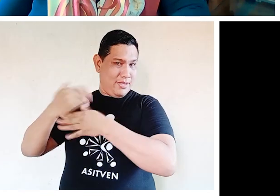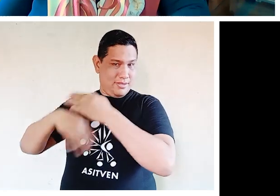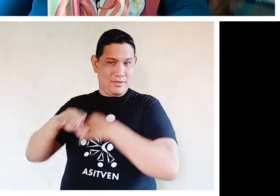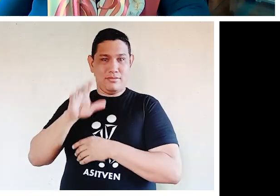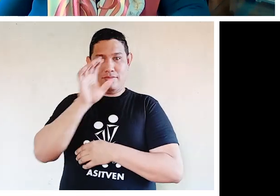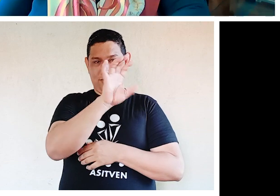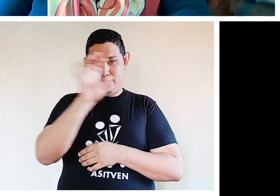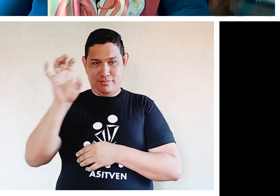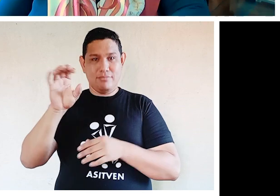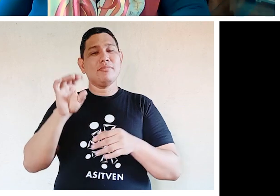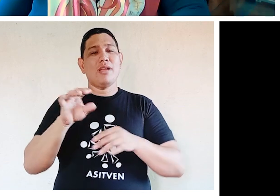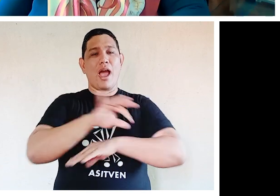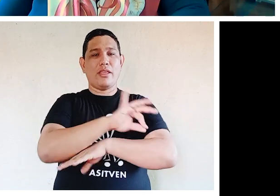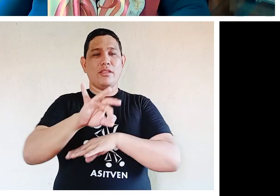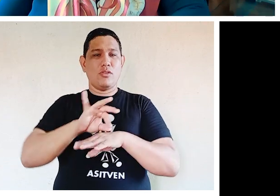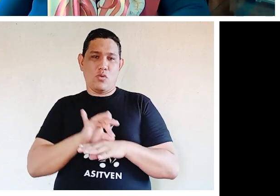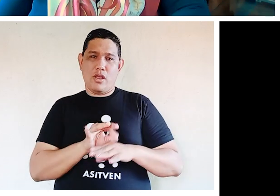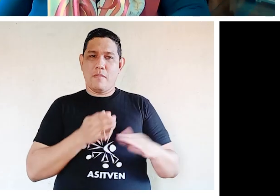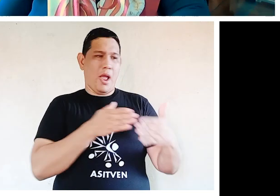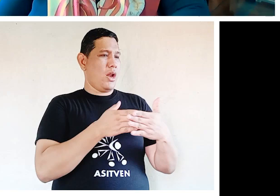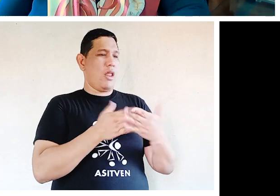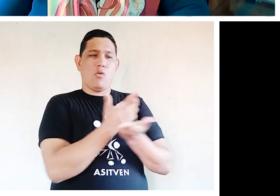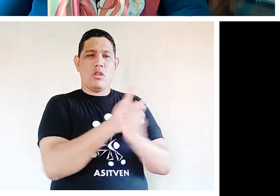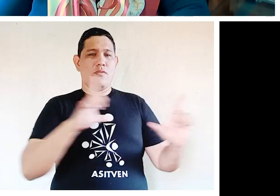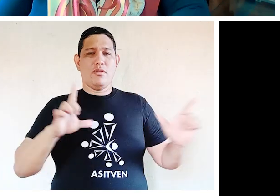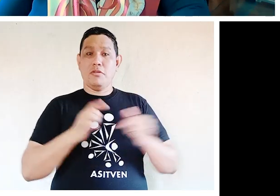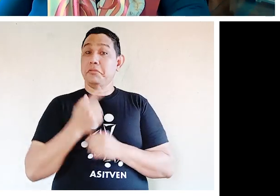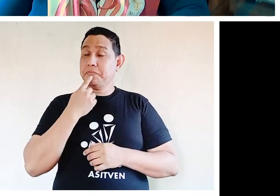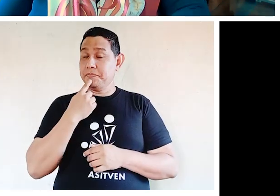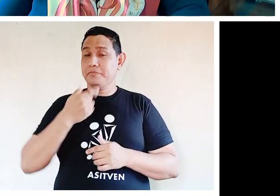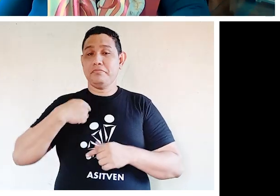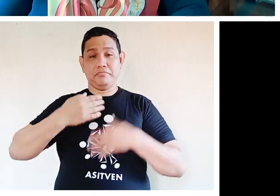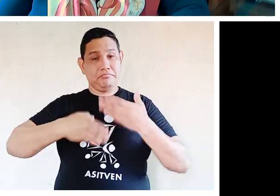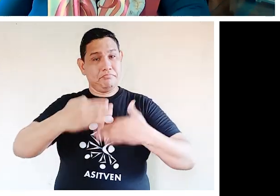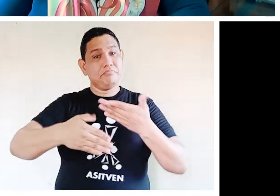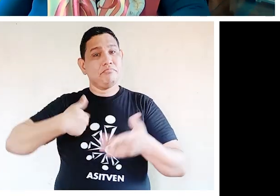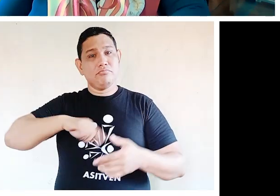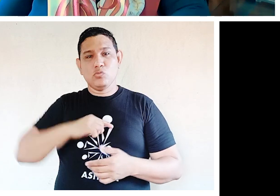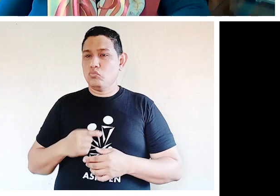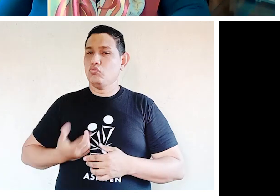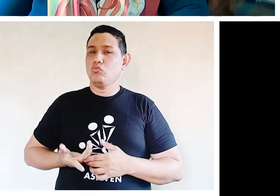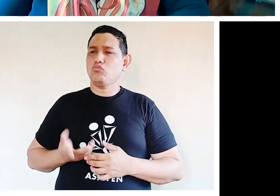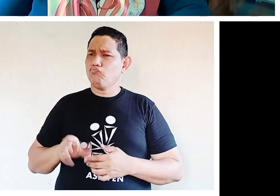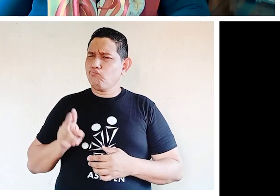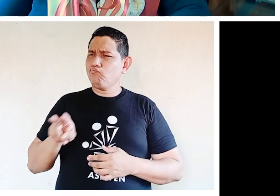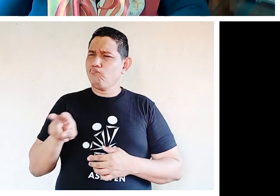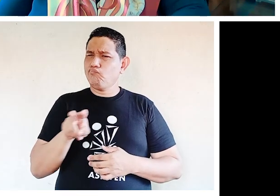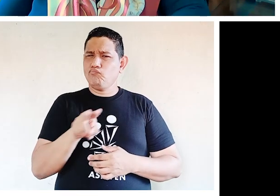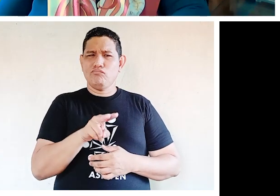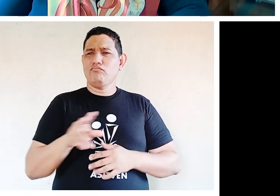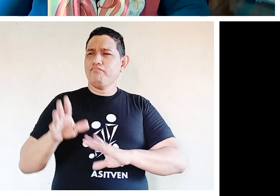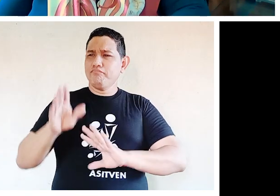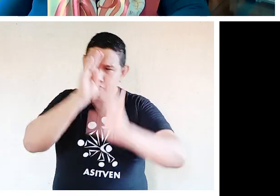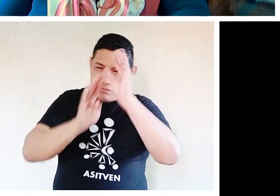Arquitectura Sin Barreras y, en la medida que fuimos caminando en esta área, pues, fuimos